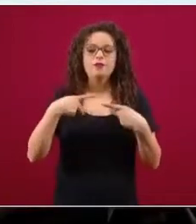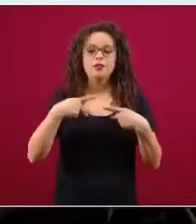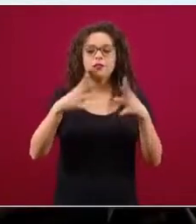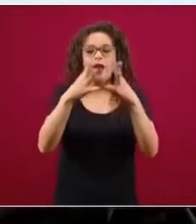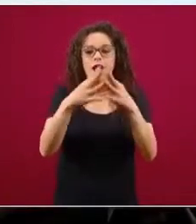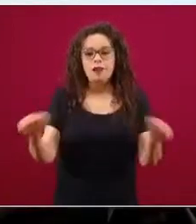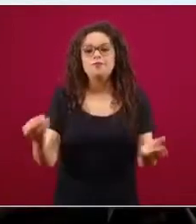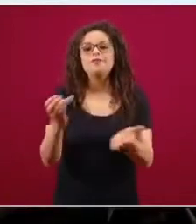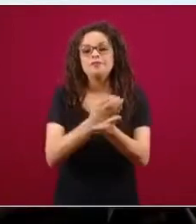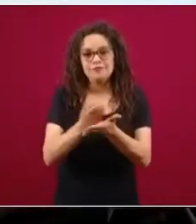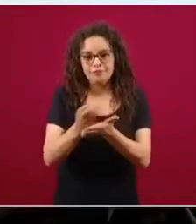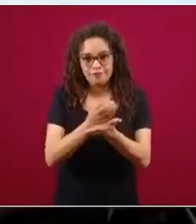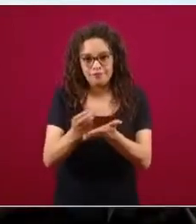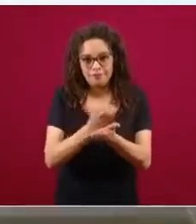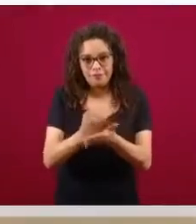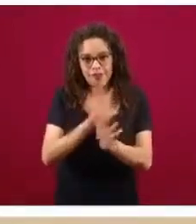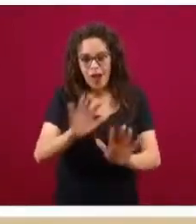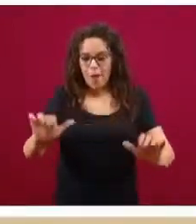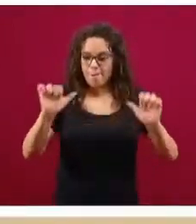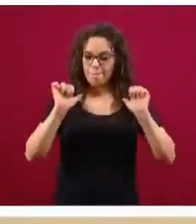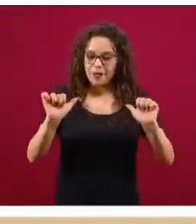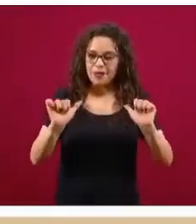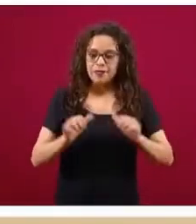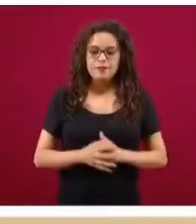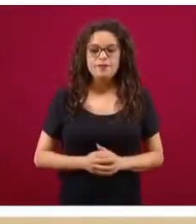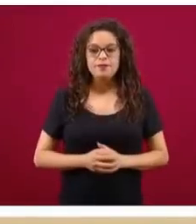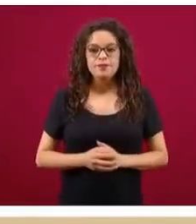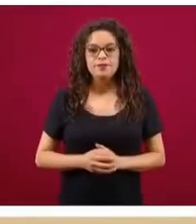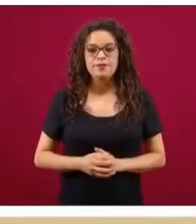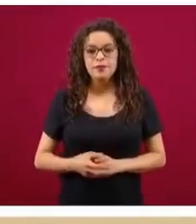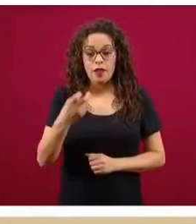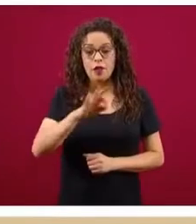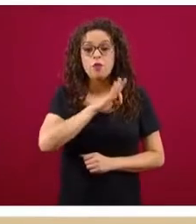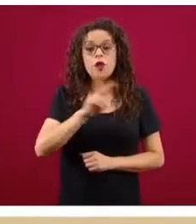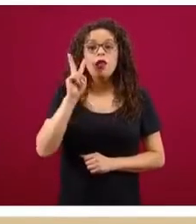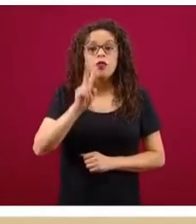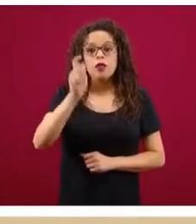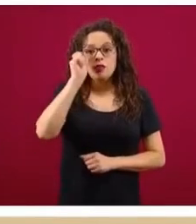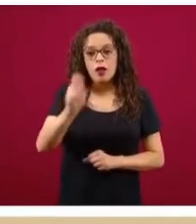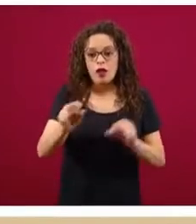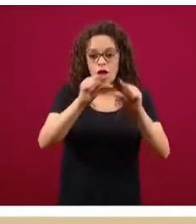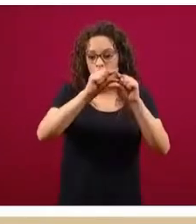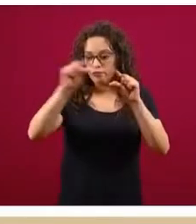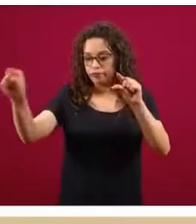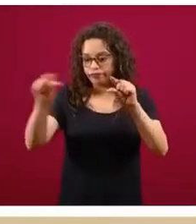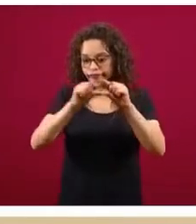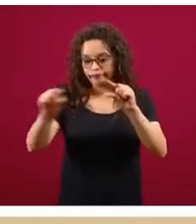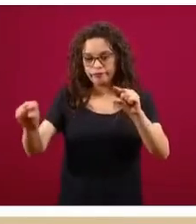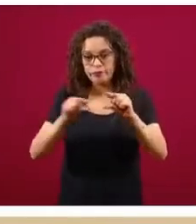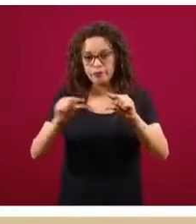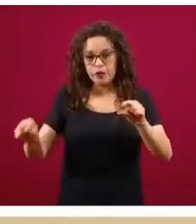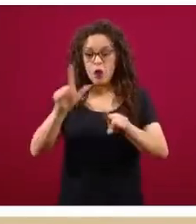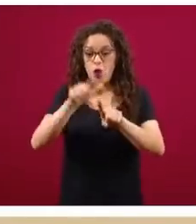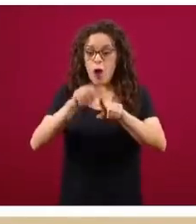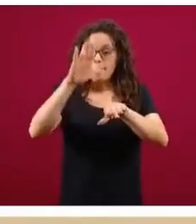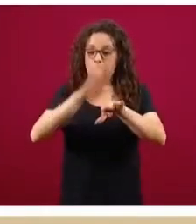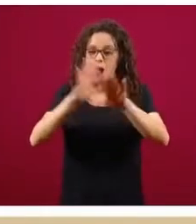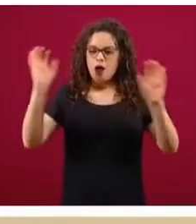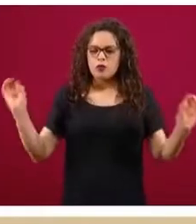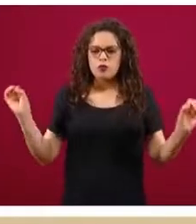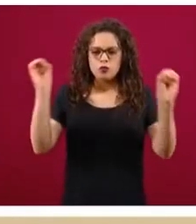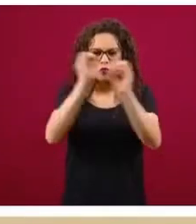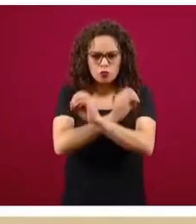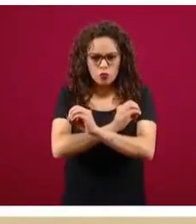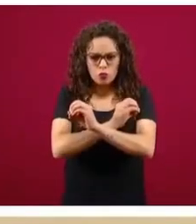Y vemos que en esta gráfica, en una gráfica de barras, podemos ver que con el color más oscuro, como un magenta